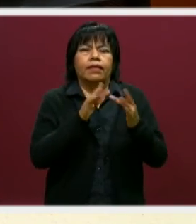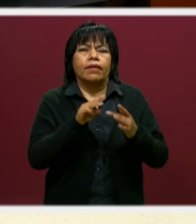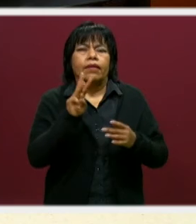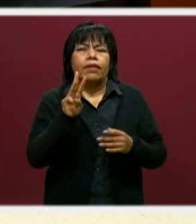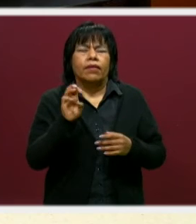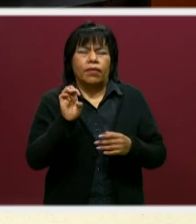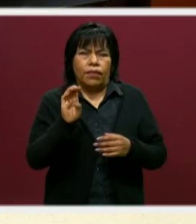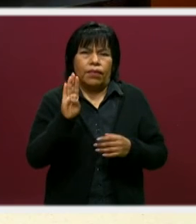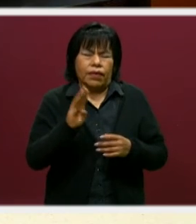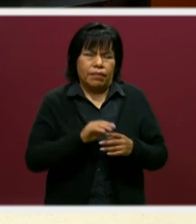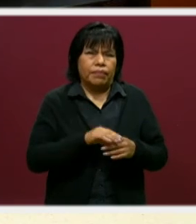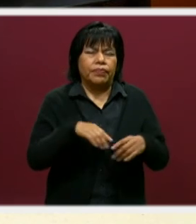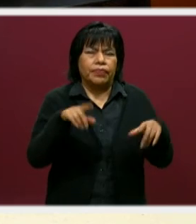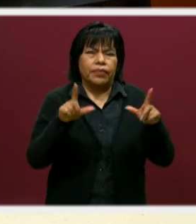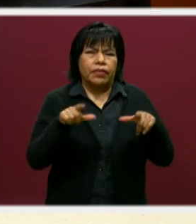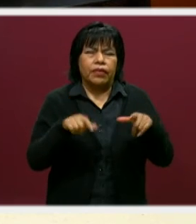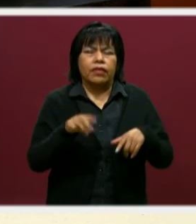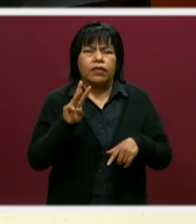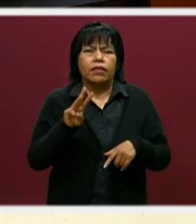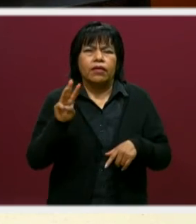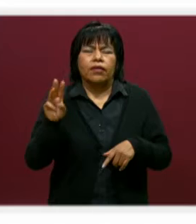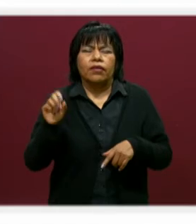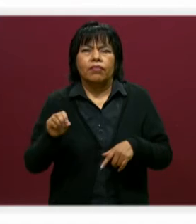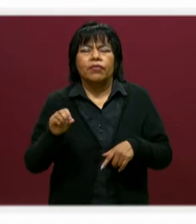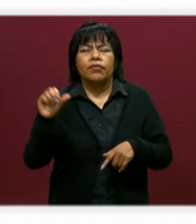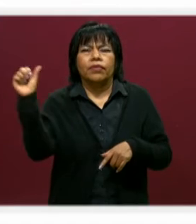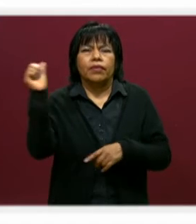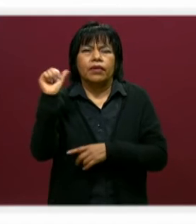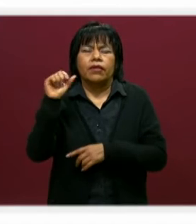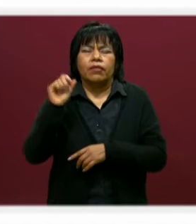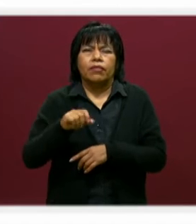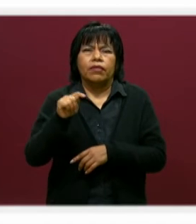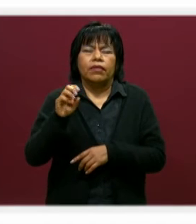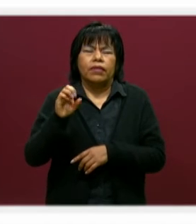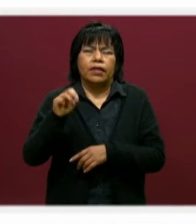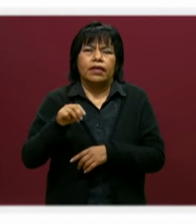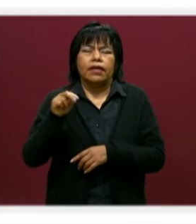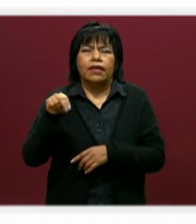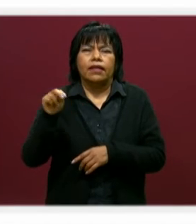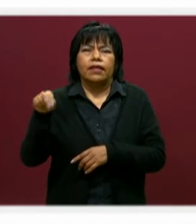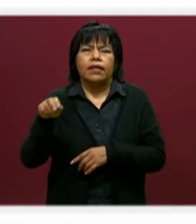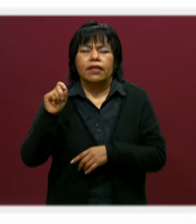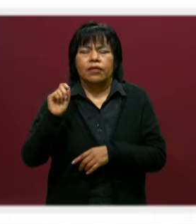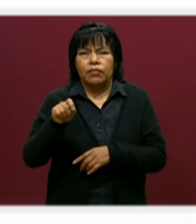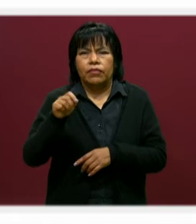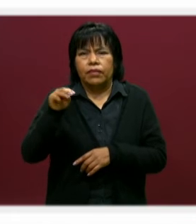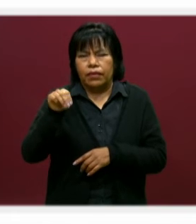institucional, que es www.atlisco.tecnm.mx.